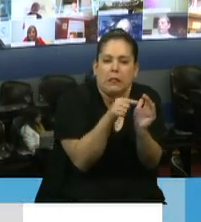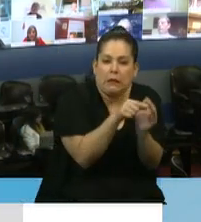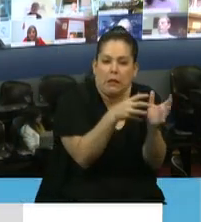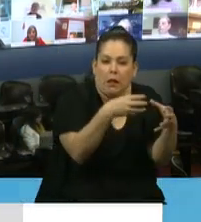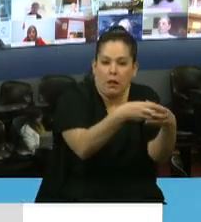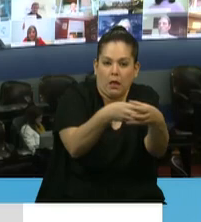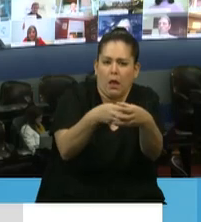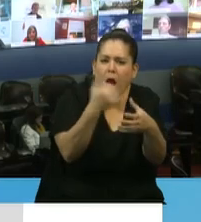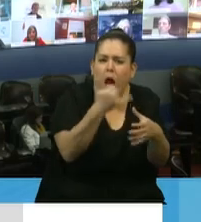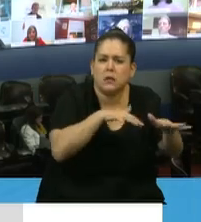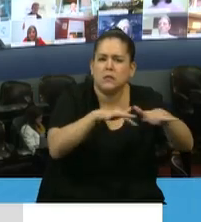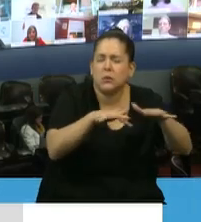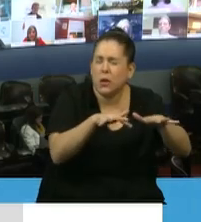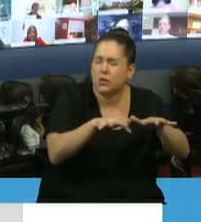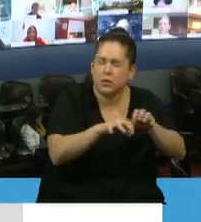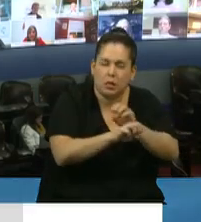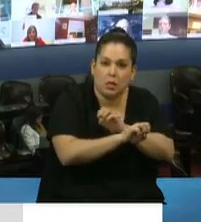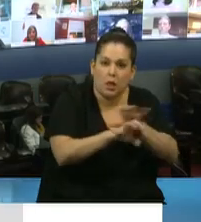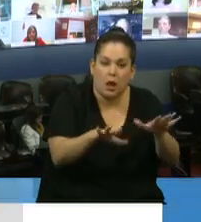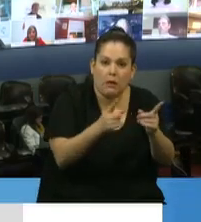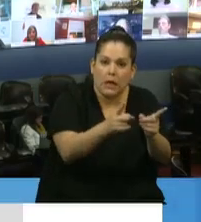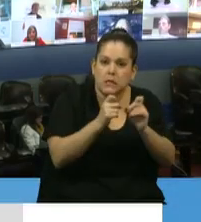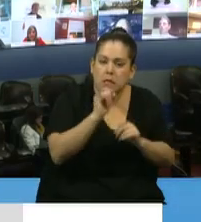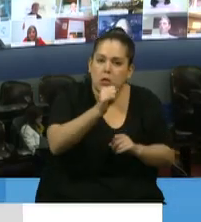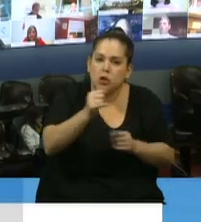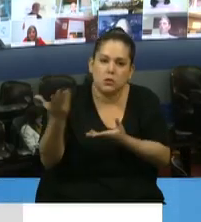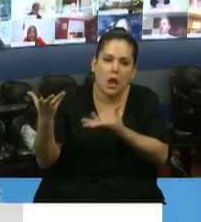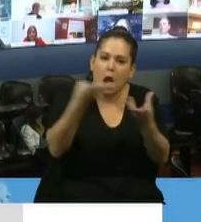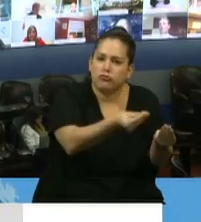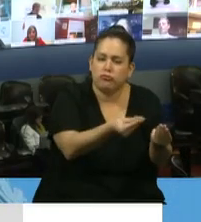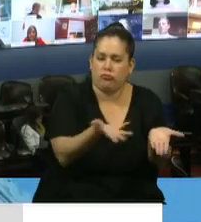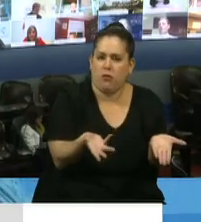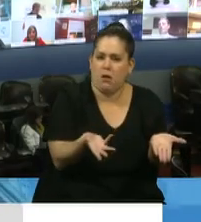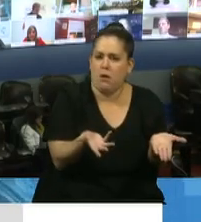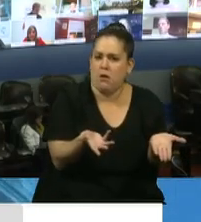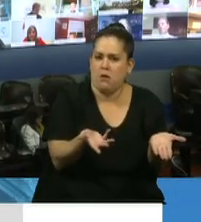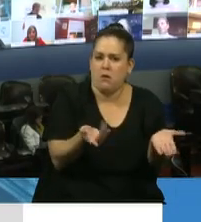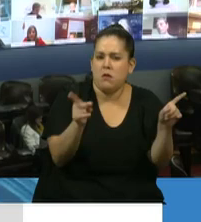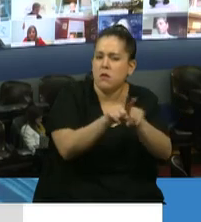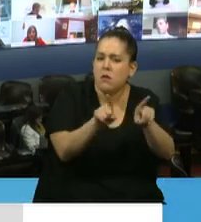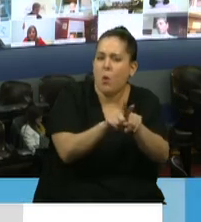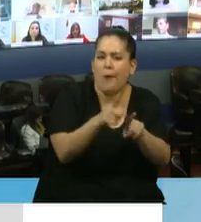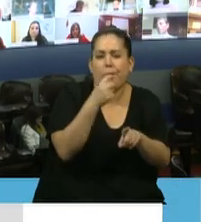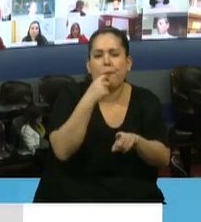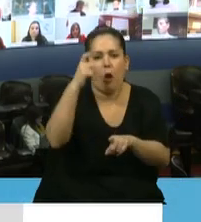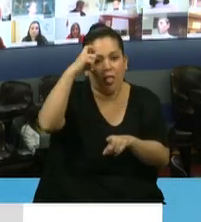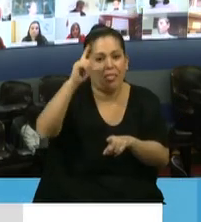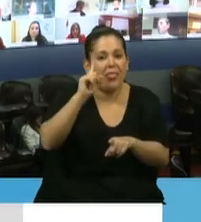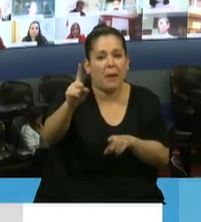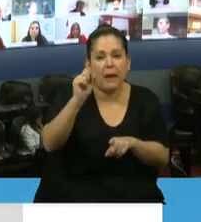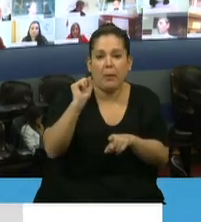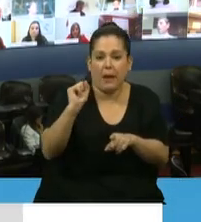están en situaciones críticas, necesitan urgente esos beneficios. Así como les lleguen, me parece bien, los 10.000 pesos.